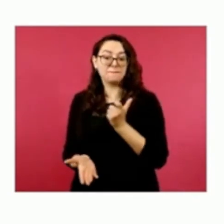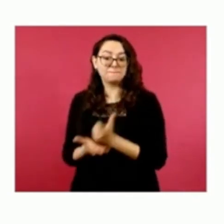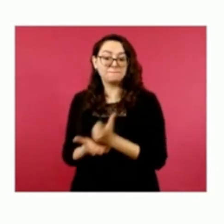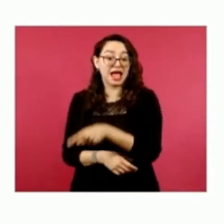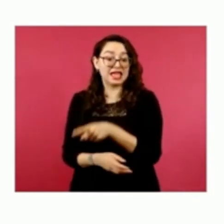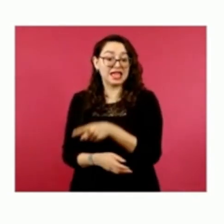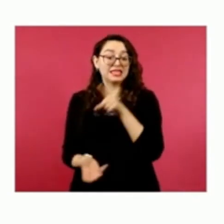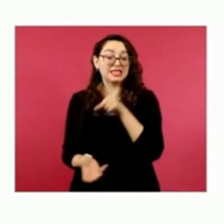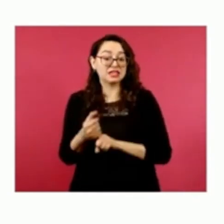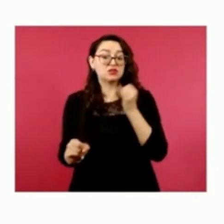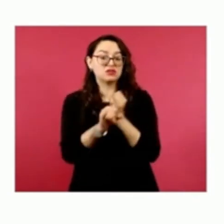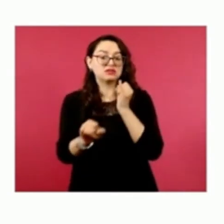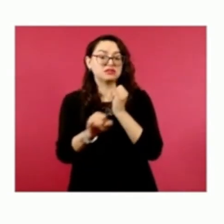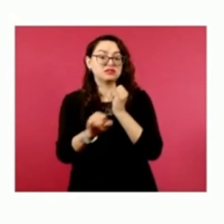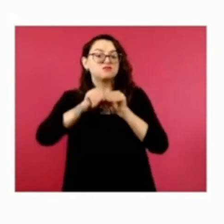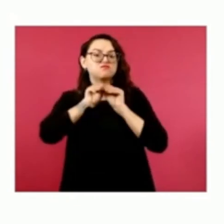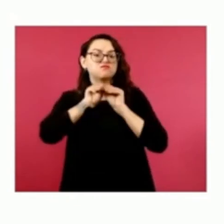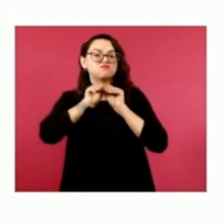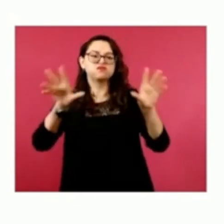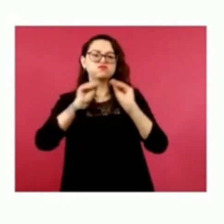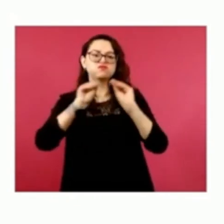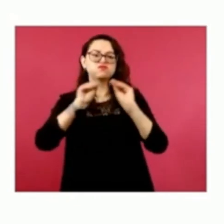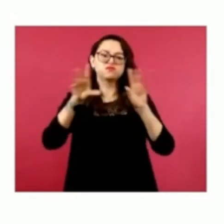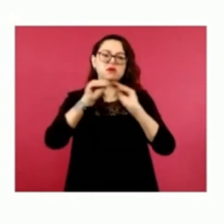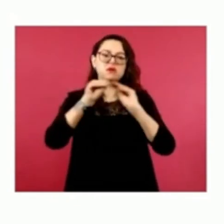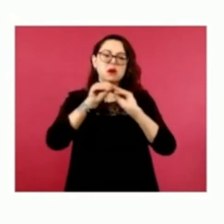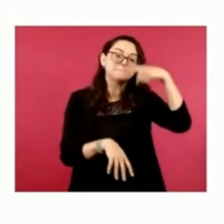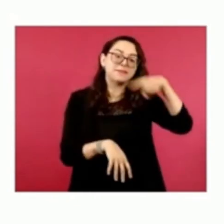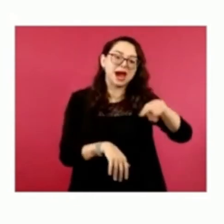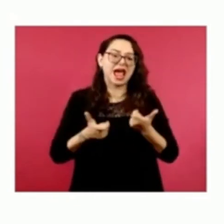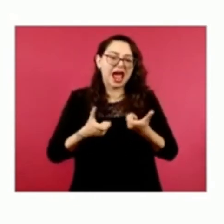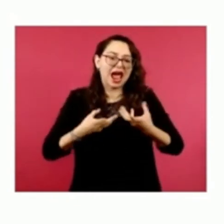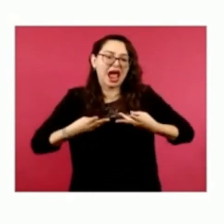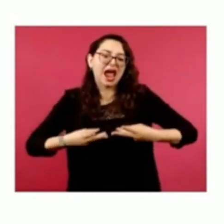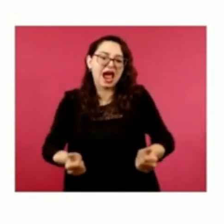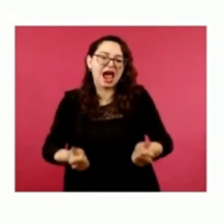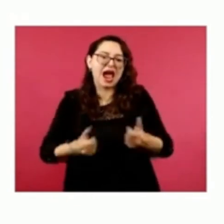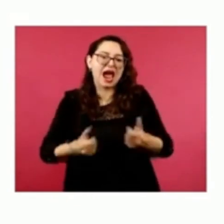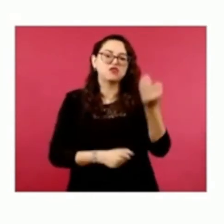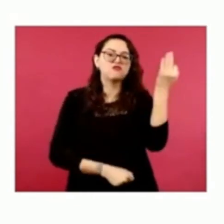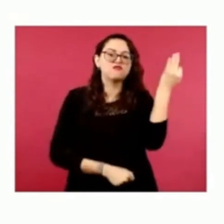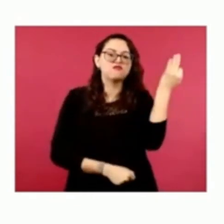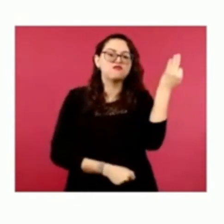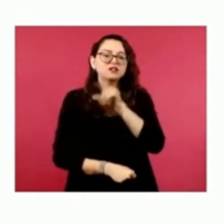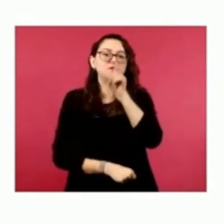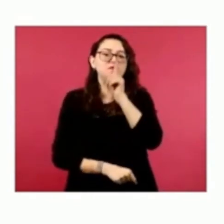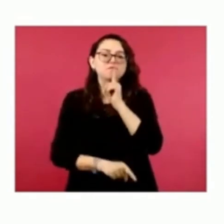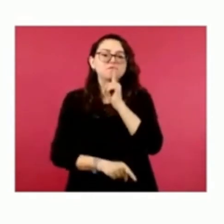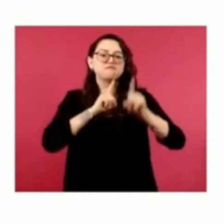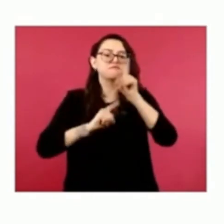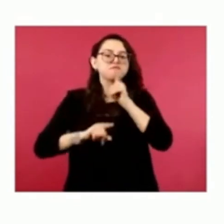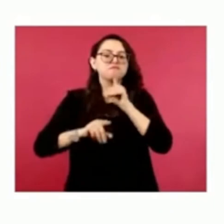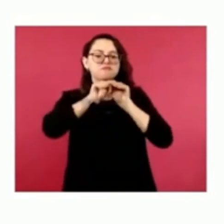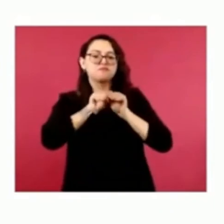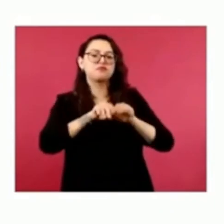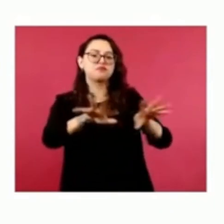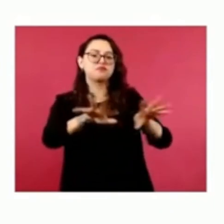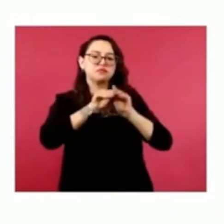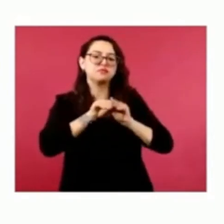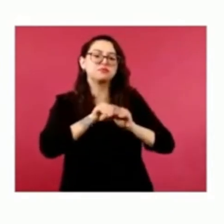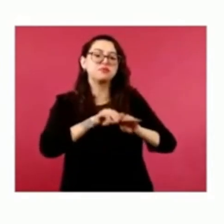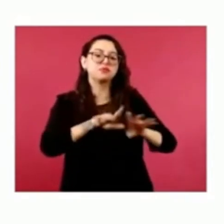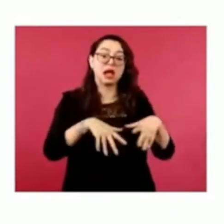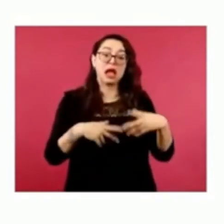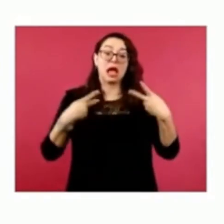sociales para gastar cientos de miles de pesos en promocionar contenido falso. Quieren crear la percepción de que eso es lo que piensa la mayor